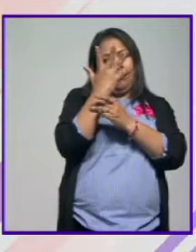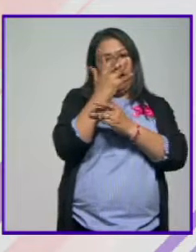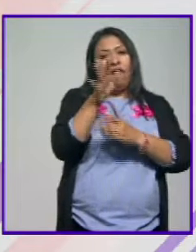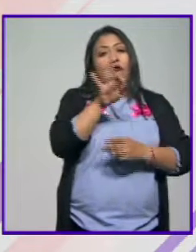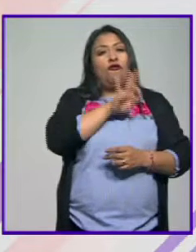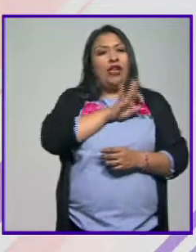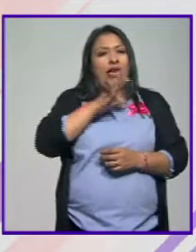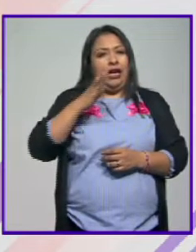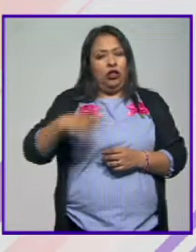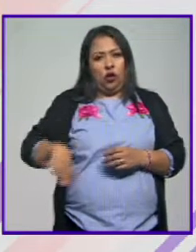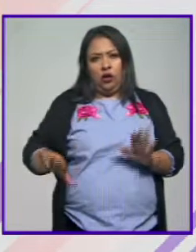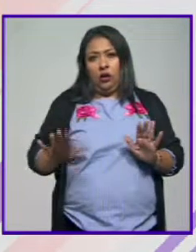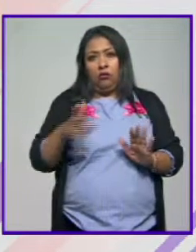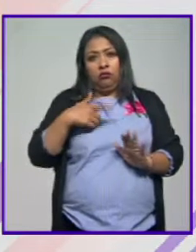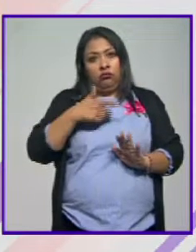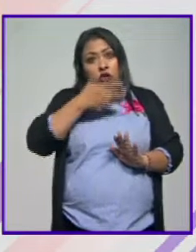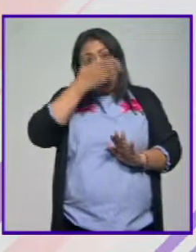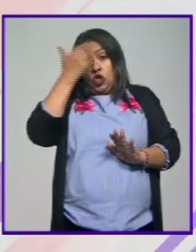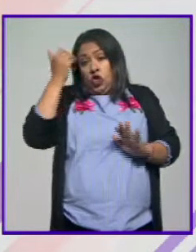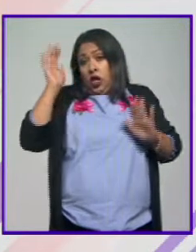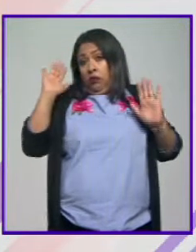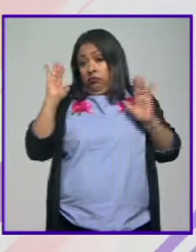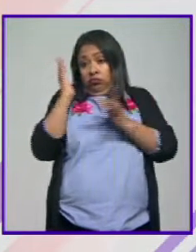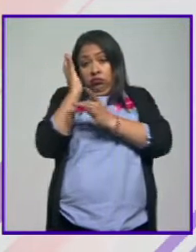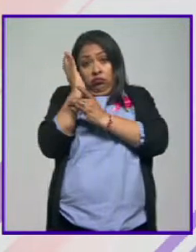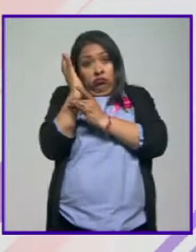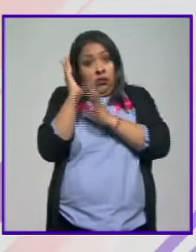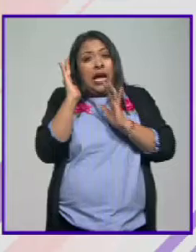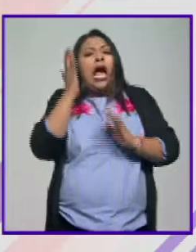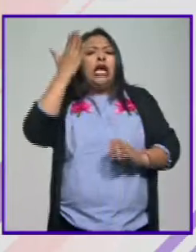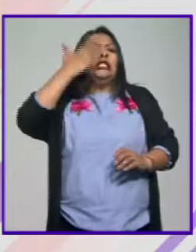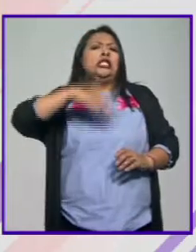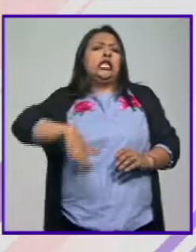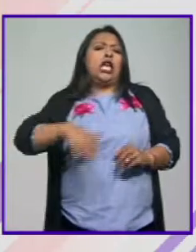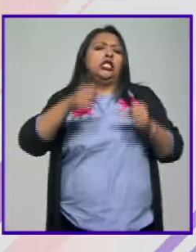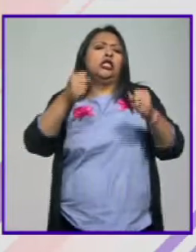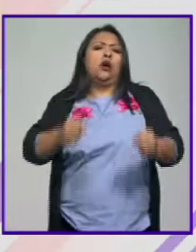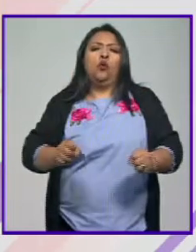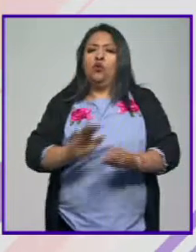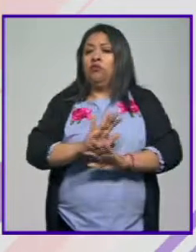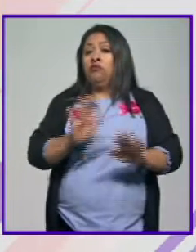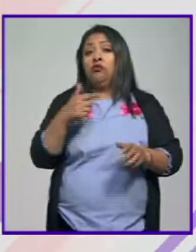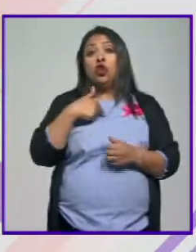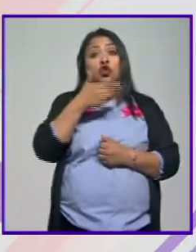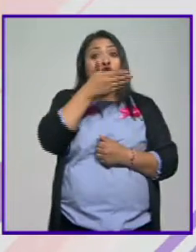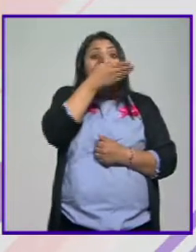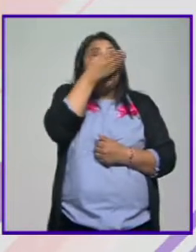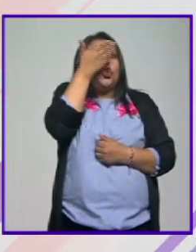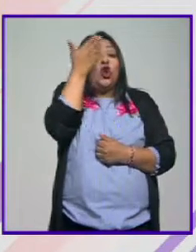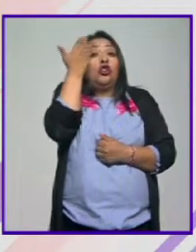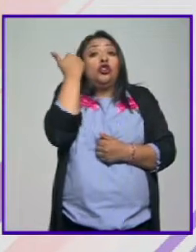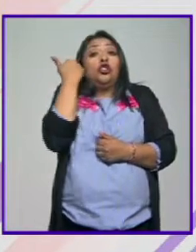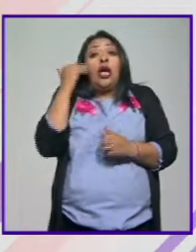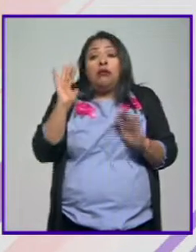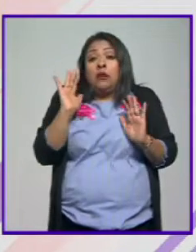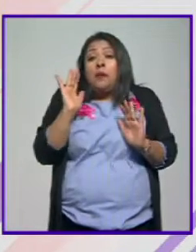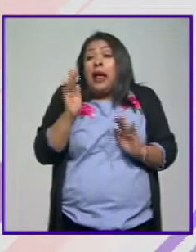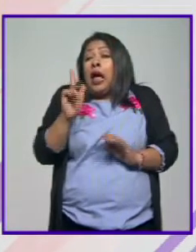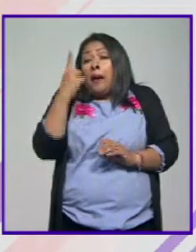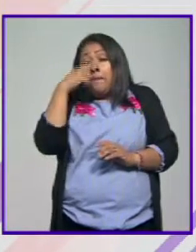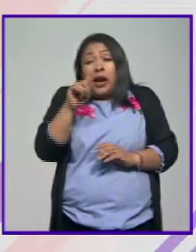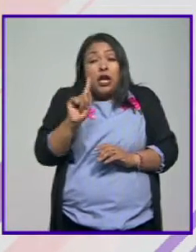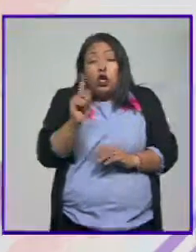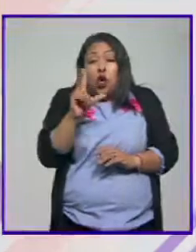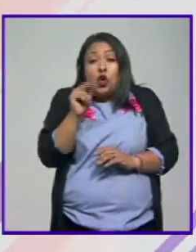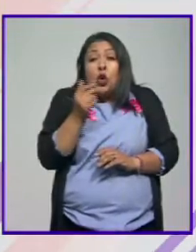de la católica. No sé. El documento no dice sé y afirmo. No sé en qué momento y para no errar el momento